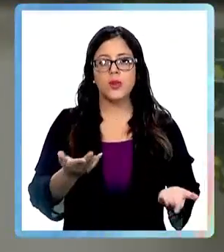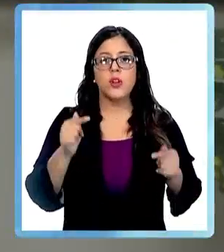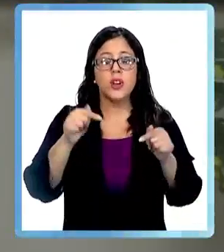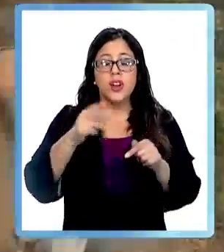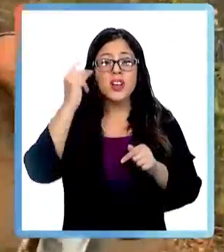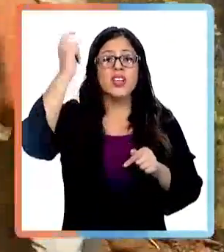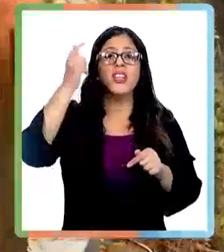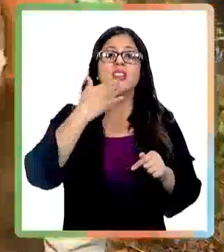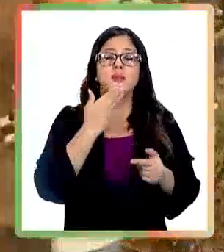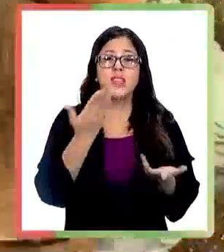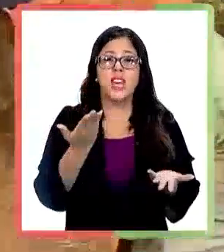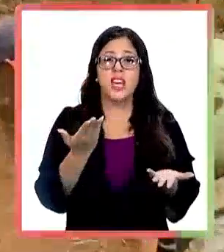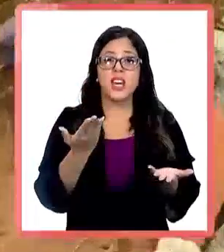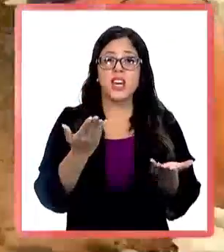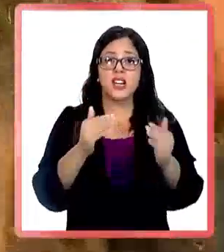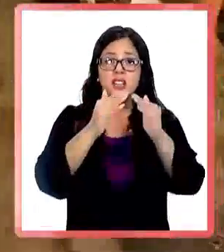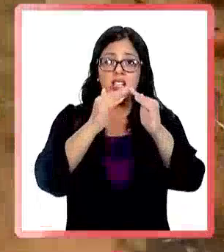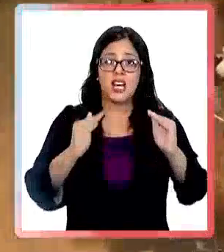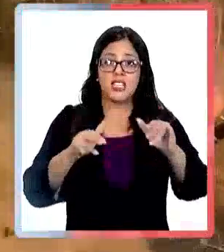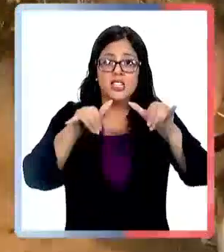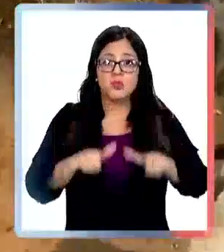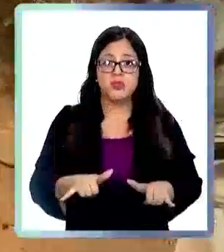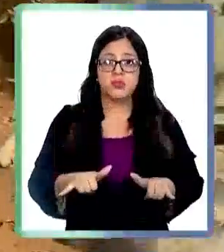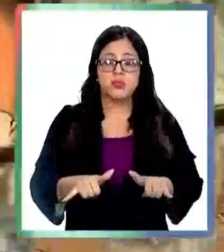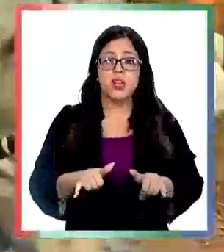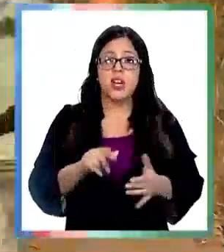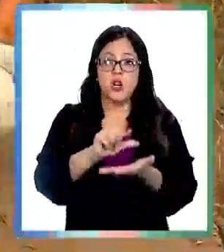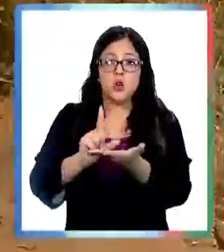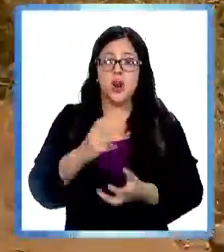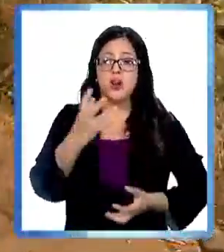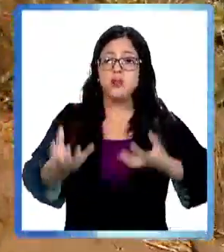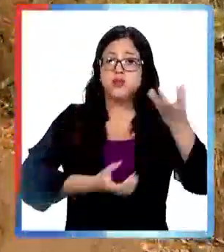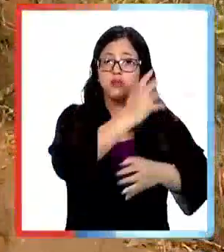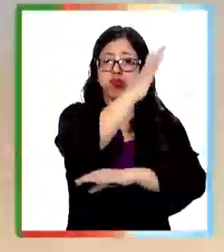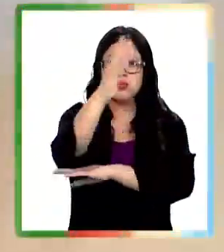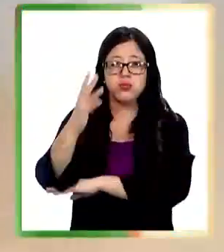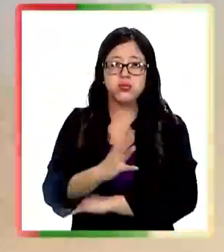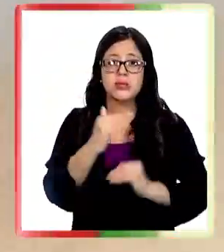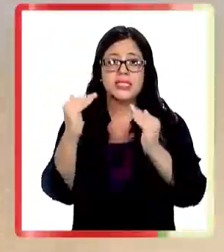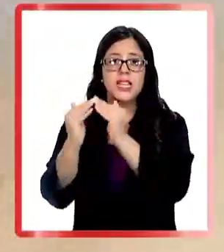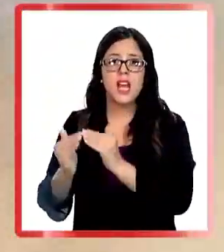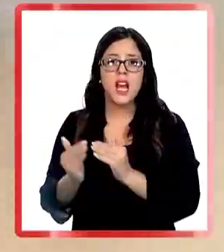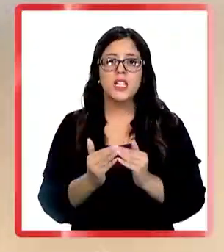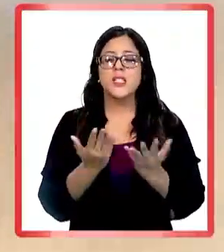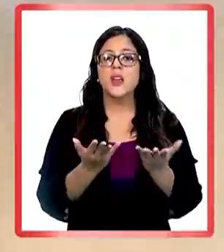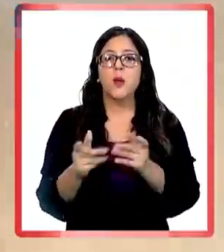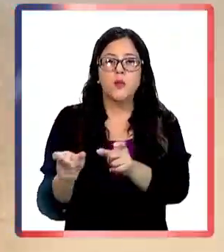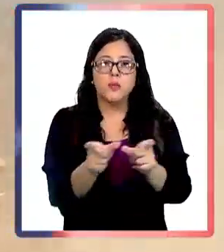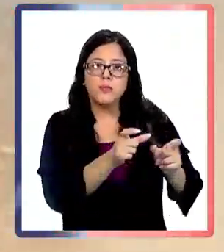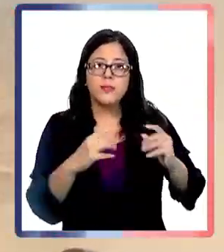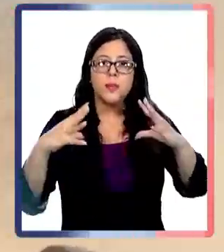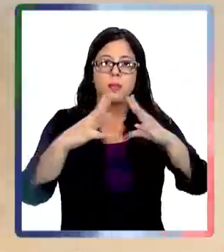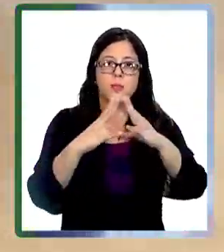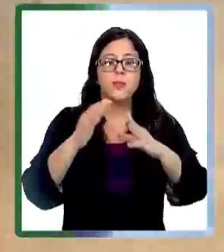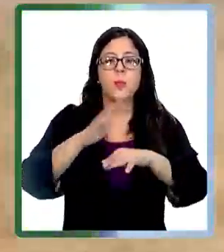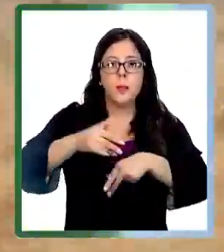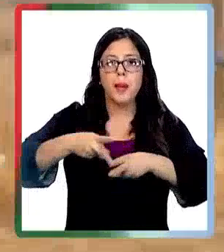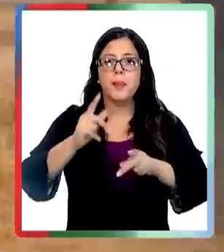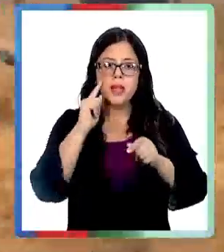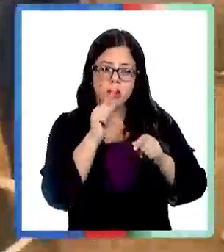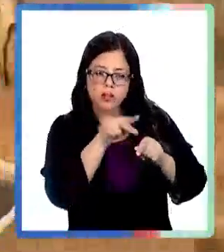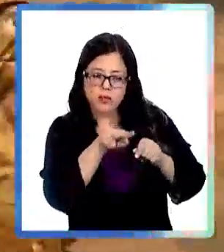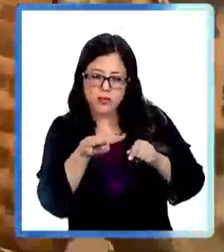otros que no deseamos. Ha surgido la idea de decretar toque de queda en las zonas donde el fuego sigue arrasando bosques y viviendas para que los